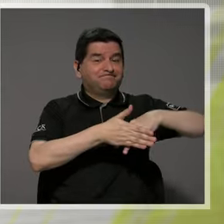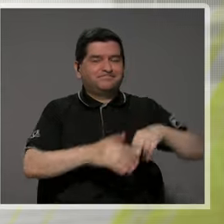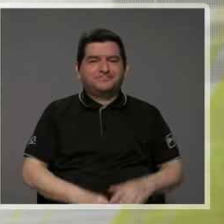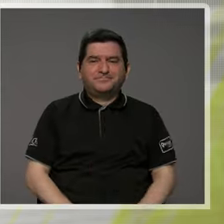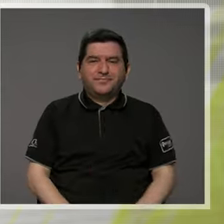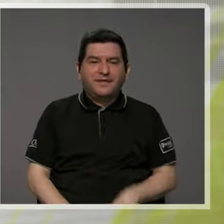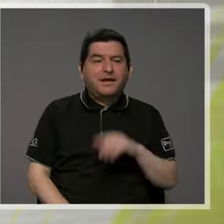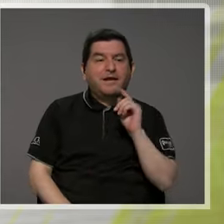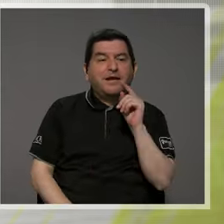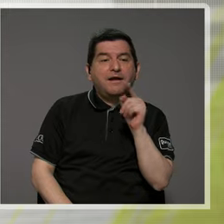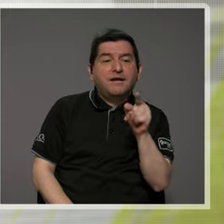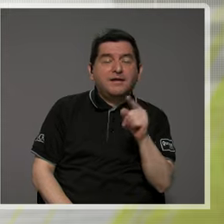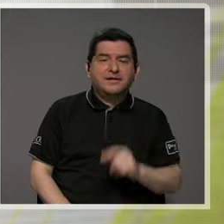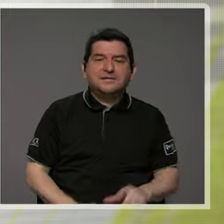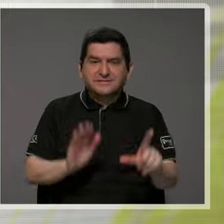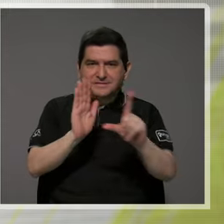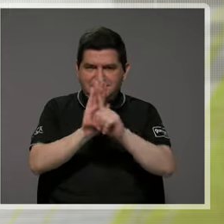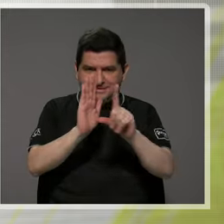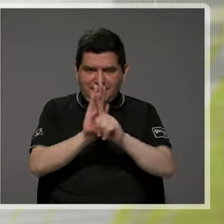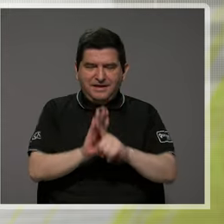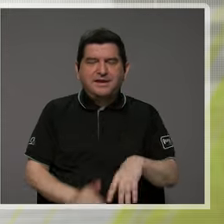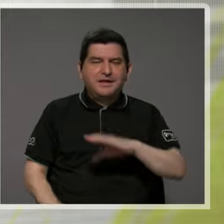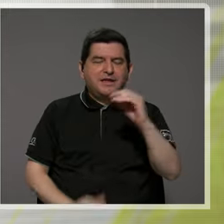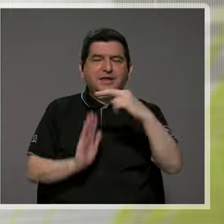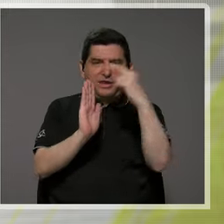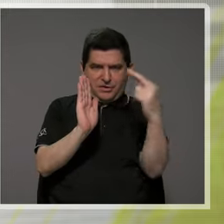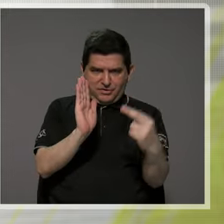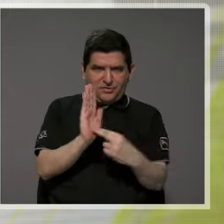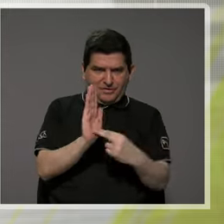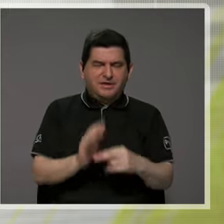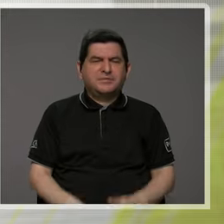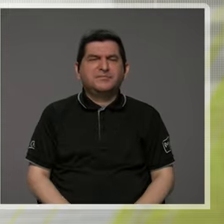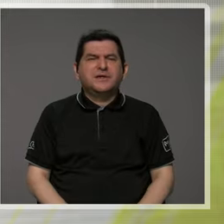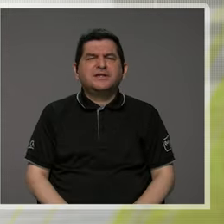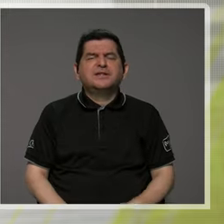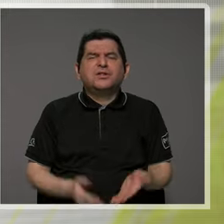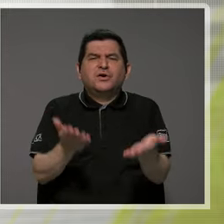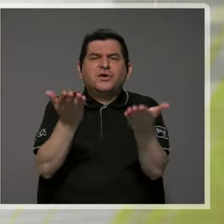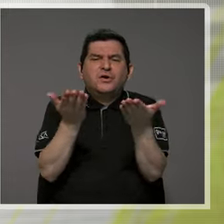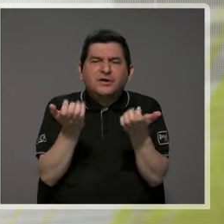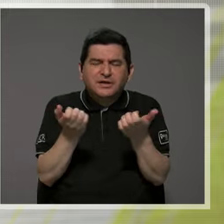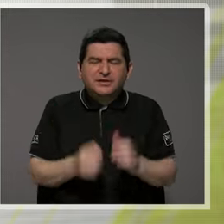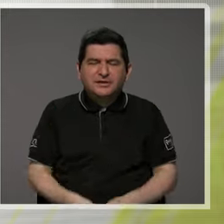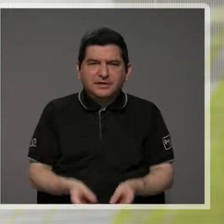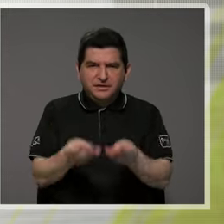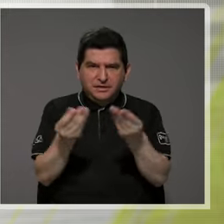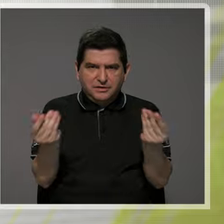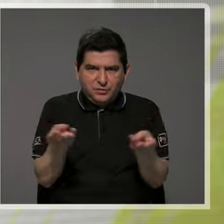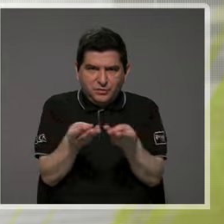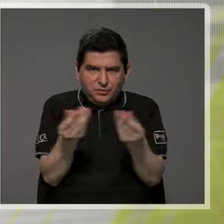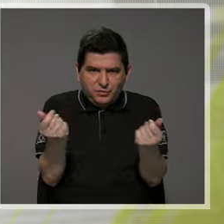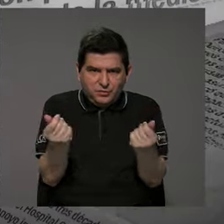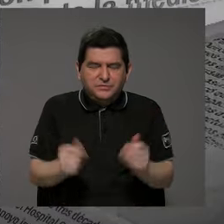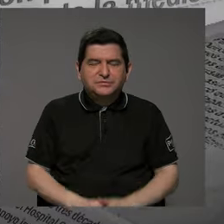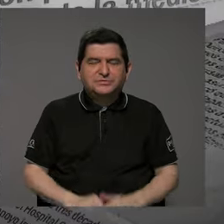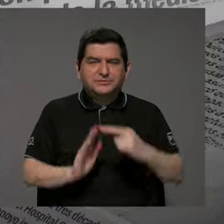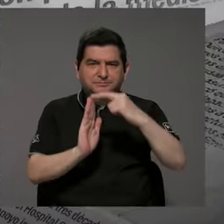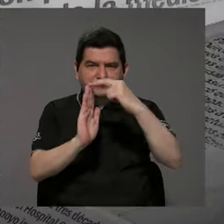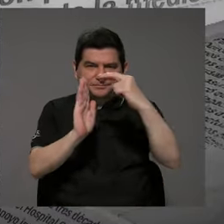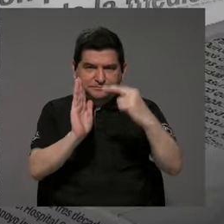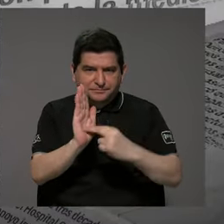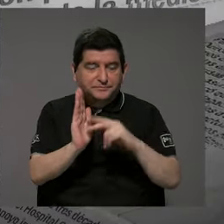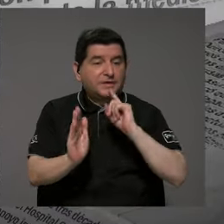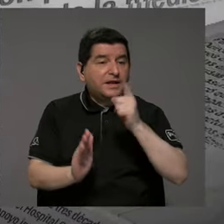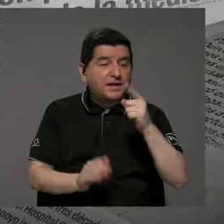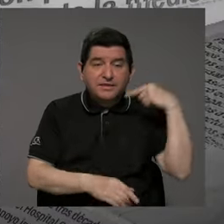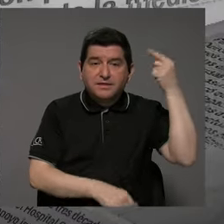ley, junto con su reglamento, ¿verdad?, lo que buscan es tratar de generar esta reglamentación para decirle